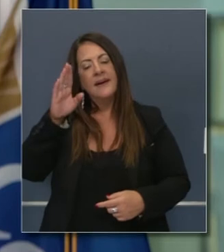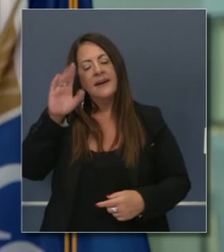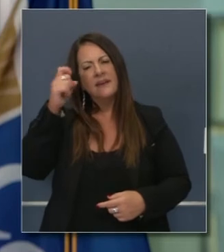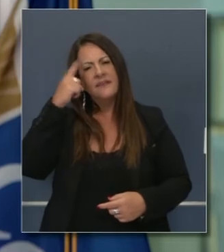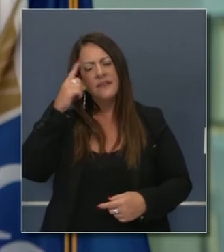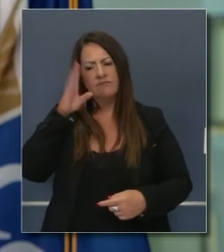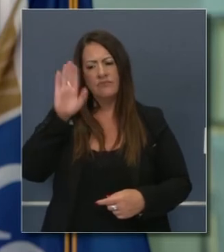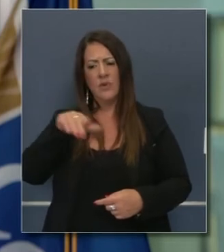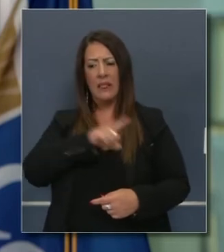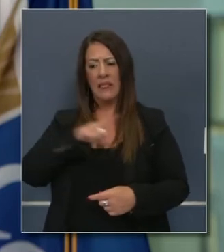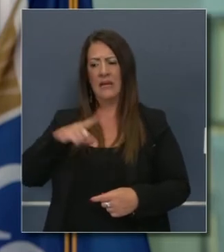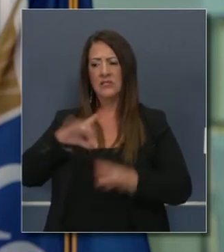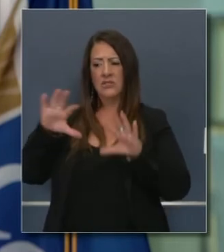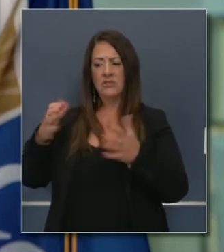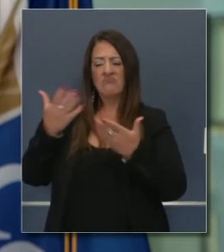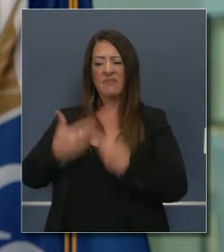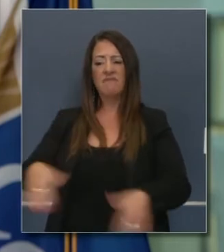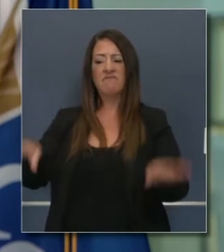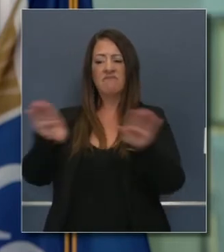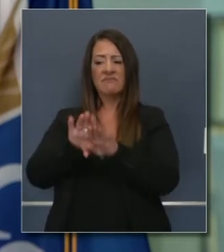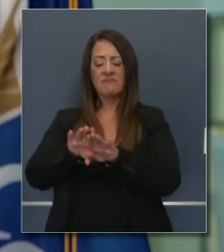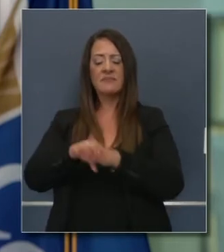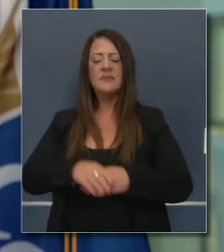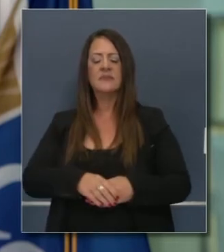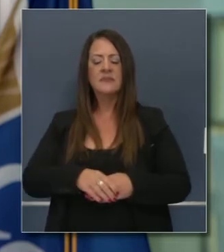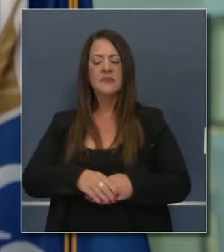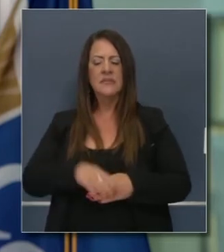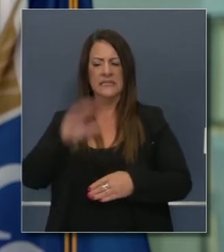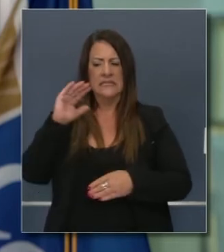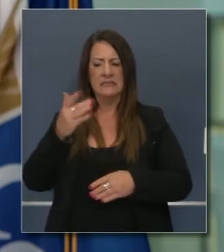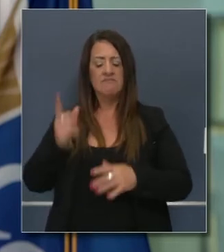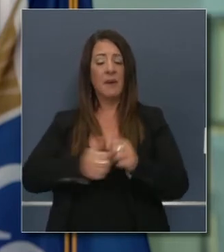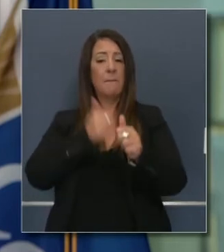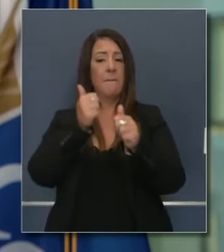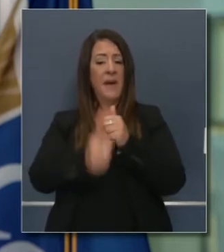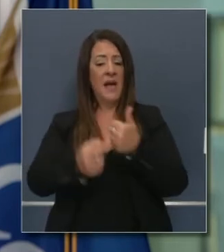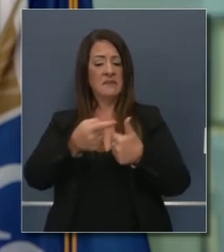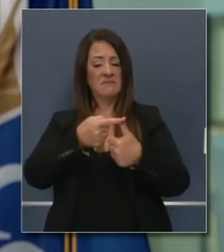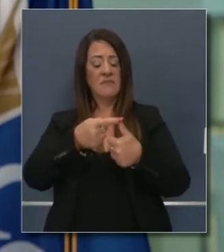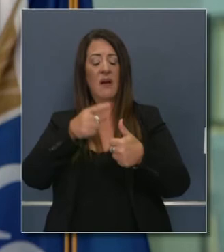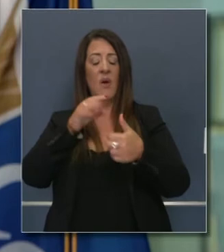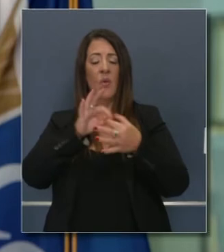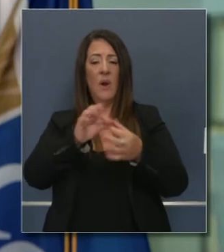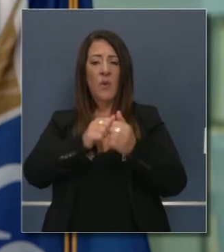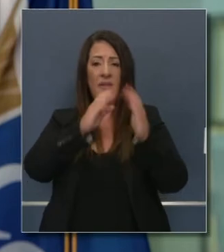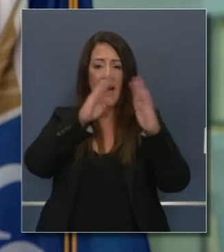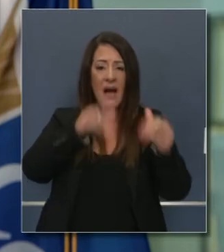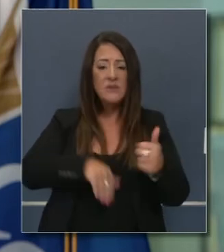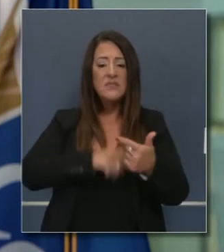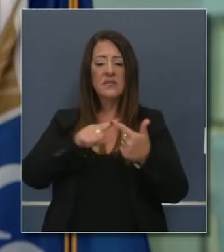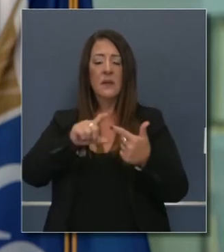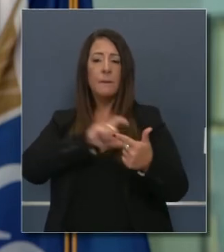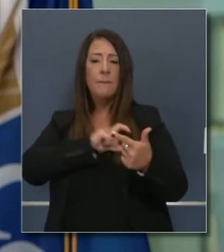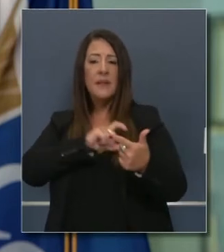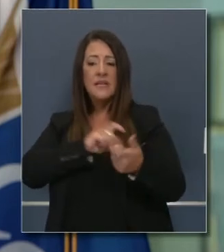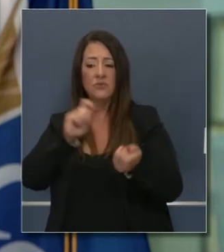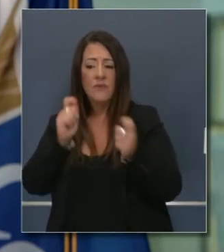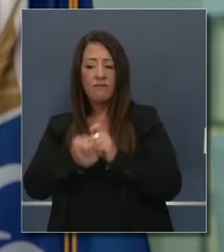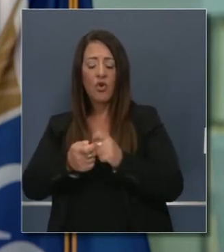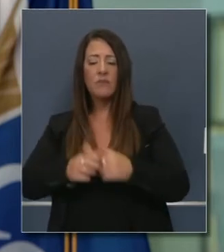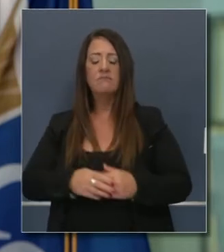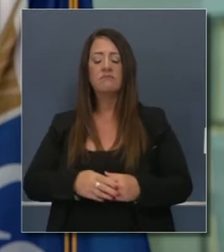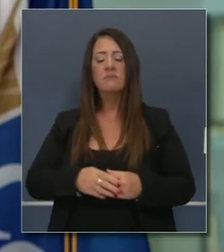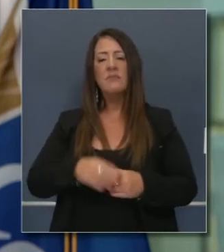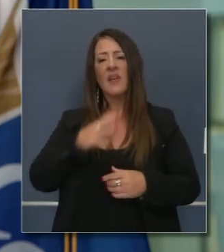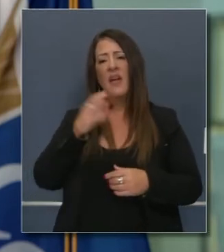Gobernador, legislador, estatal ya ha terminado su trabajo, aunque han aprobado ciertos proyectos de ley de viviendas, policía,